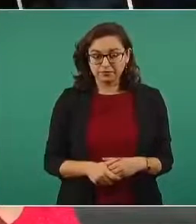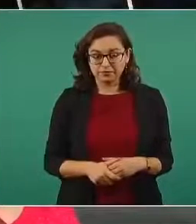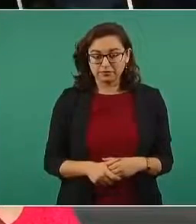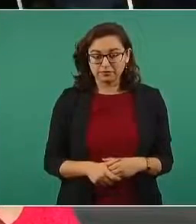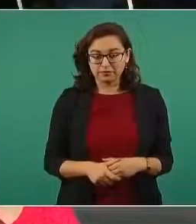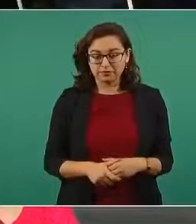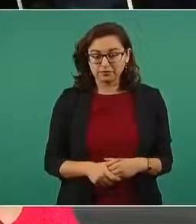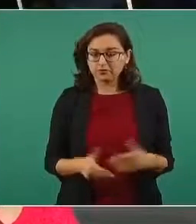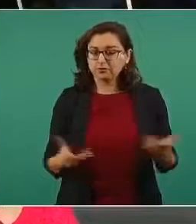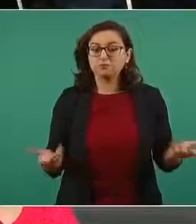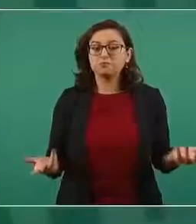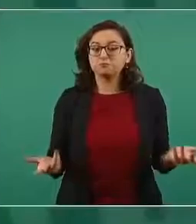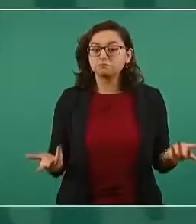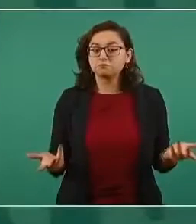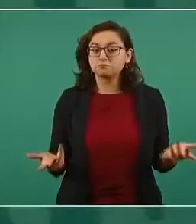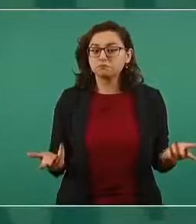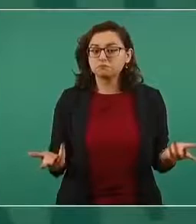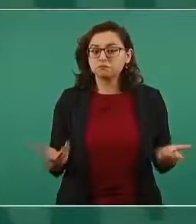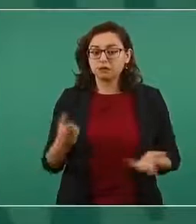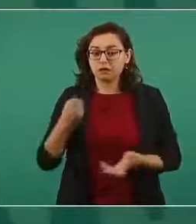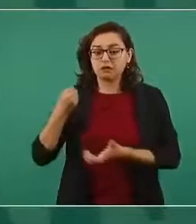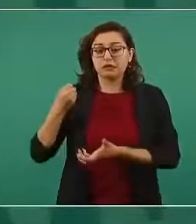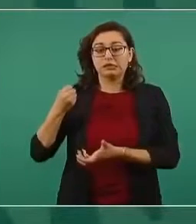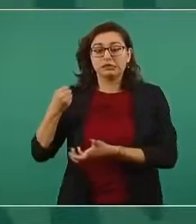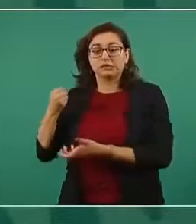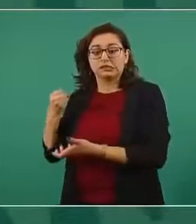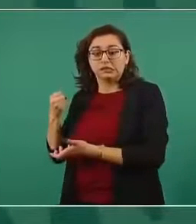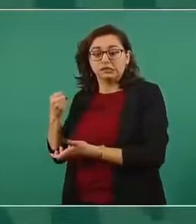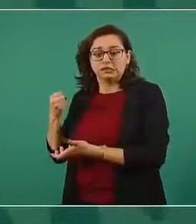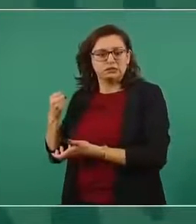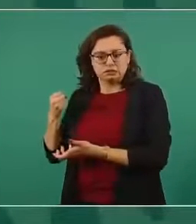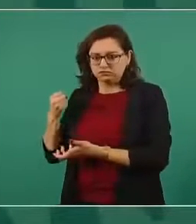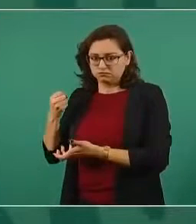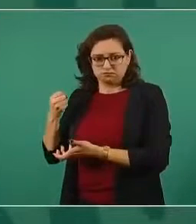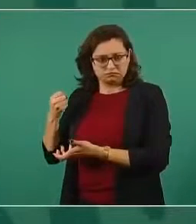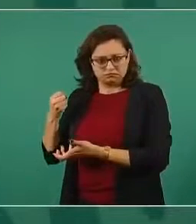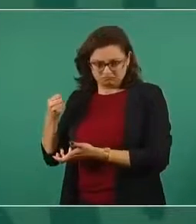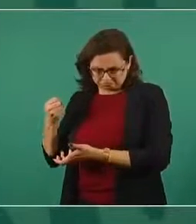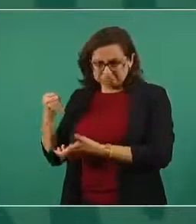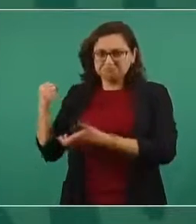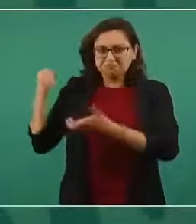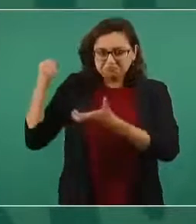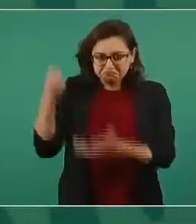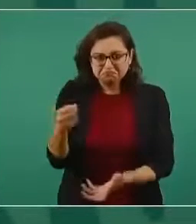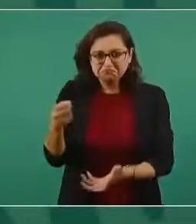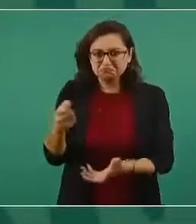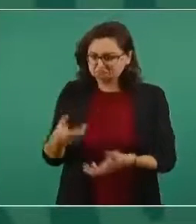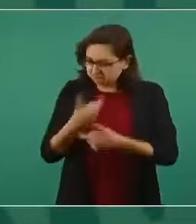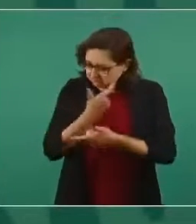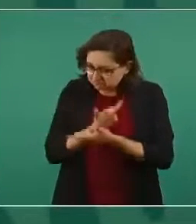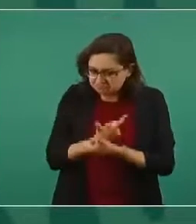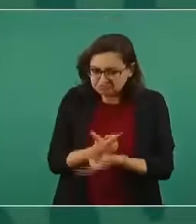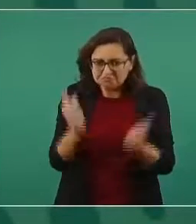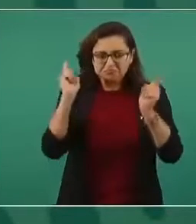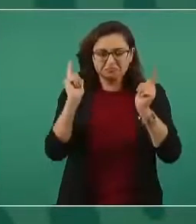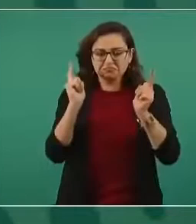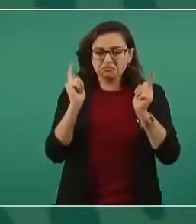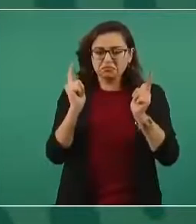o sea no hay límite cuando se trata de